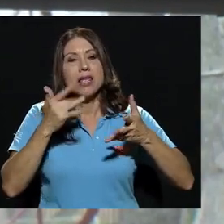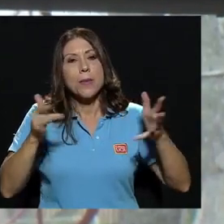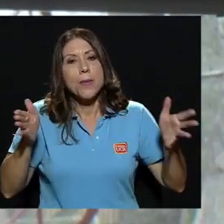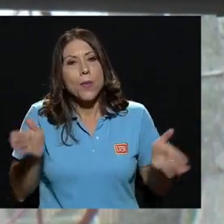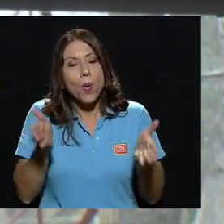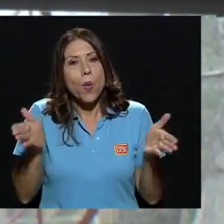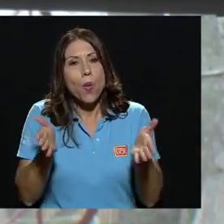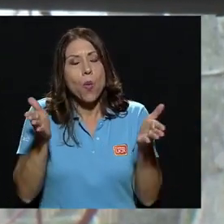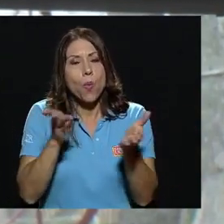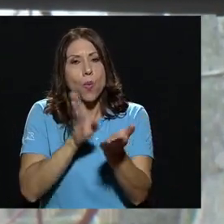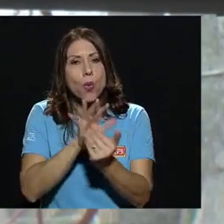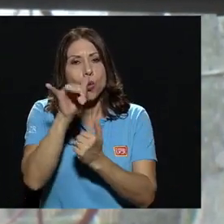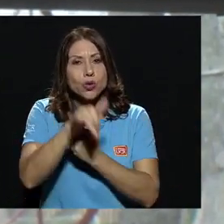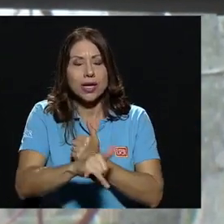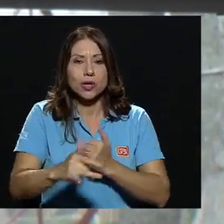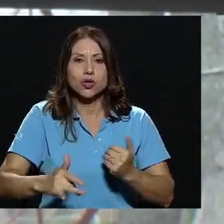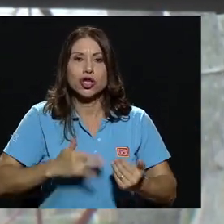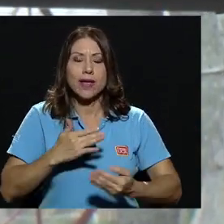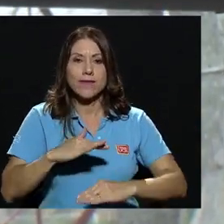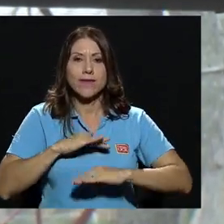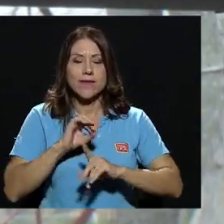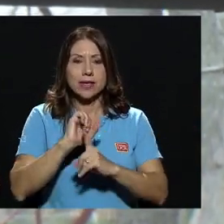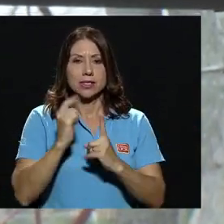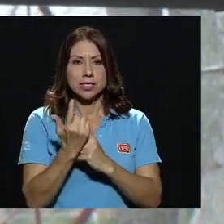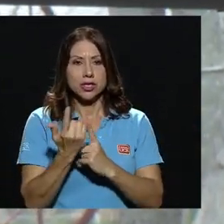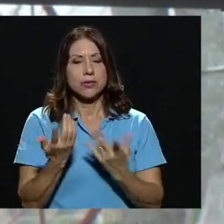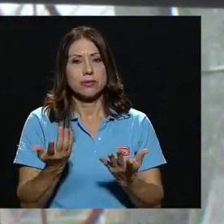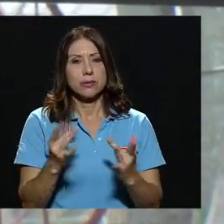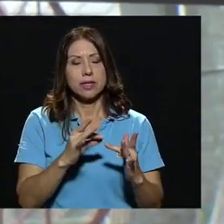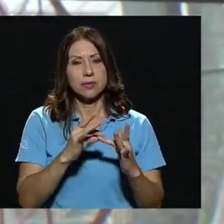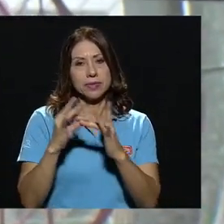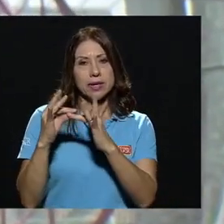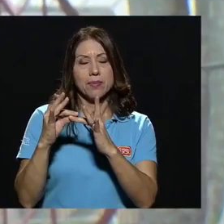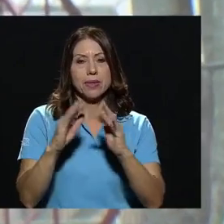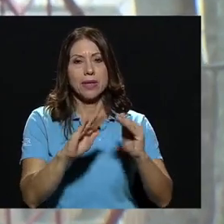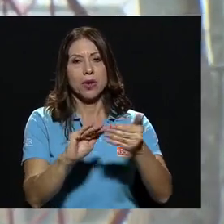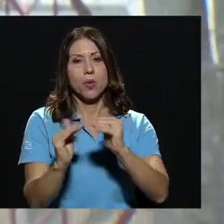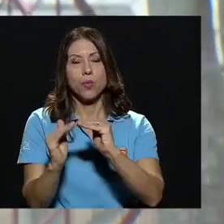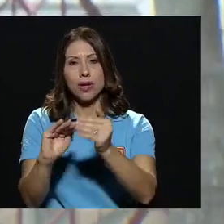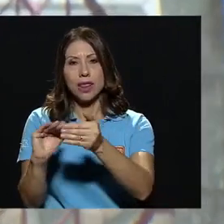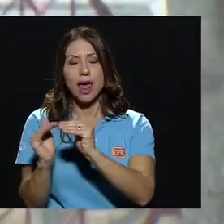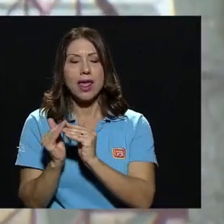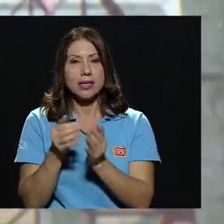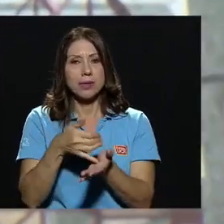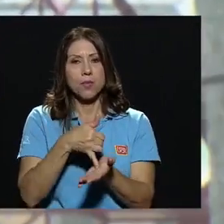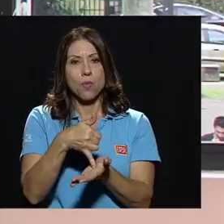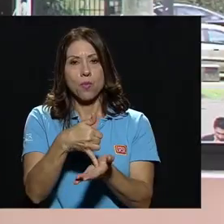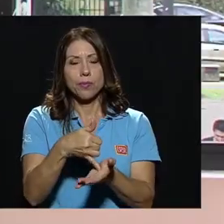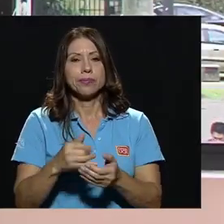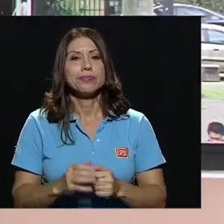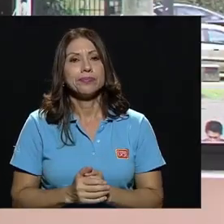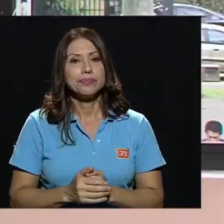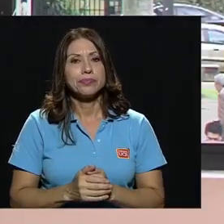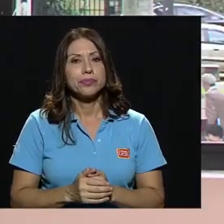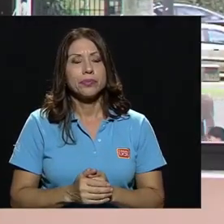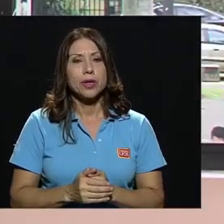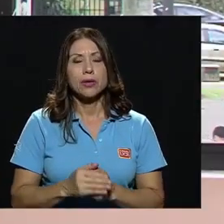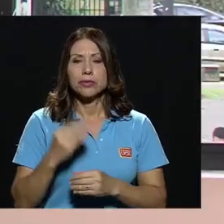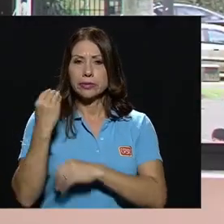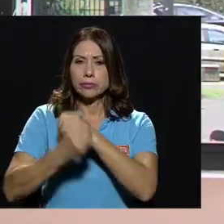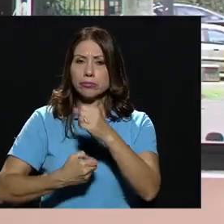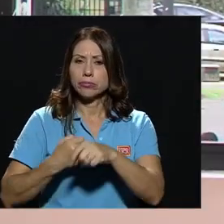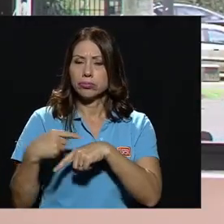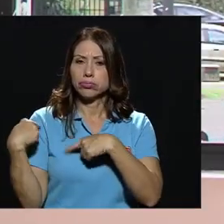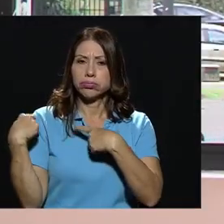proyectos de bienestar social, especialmente en comunidades en vulnerabilidad. Durante todos